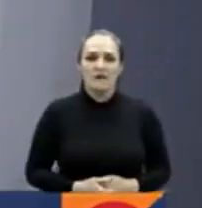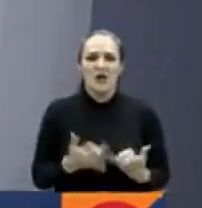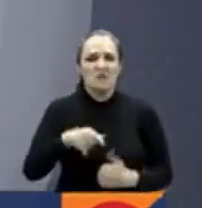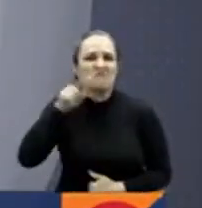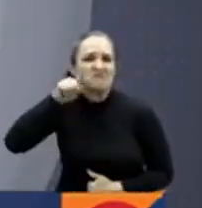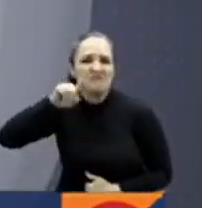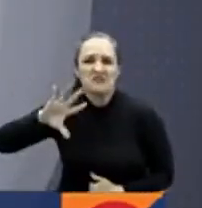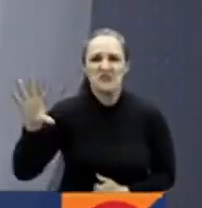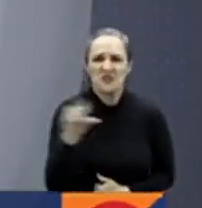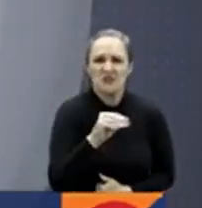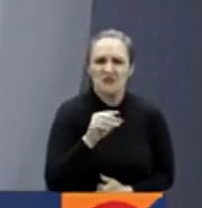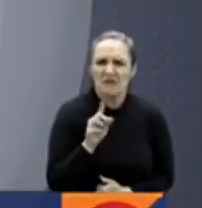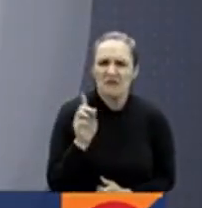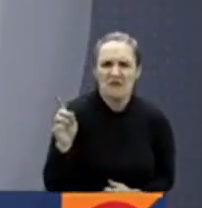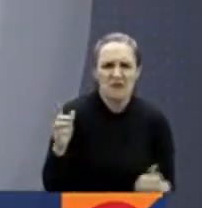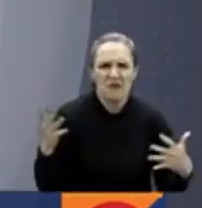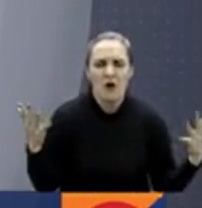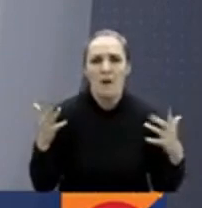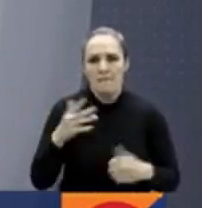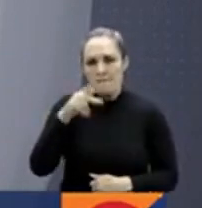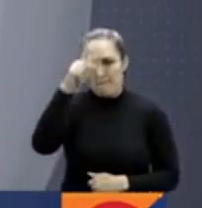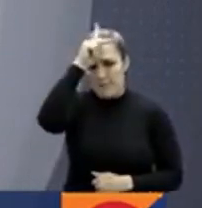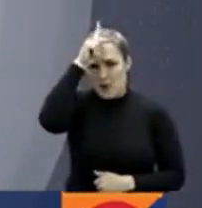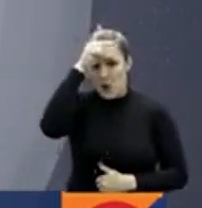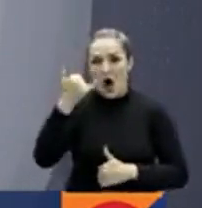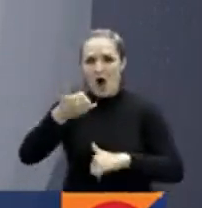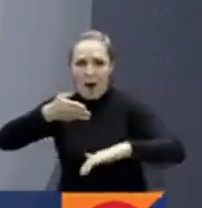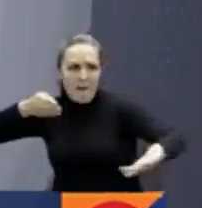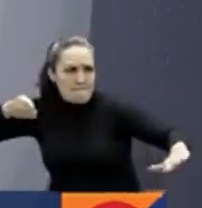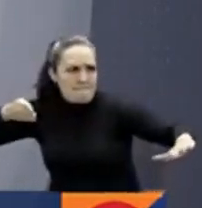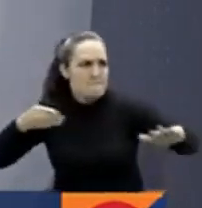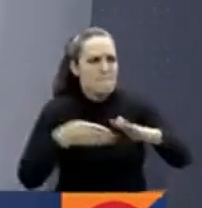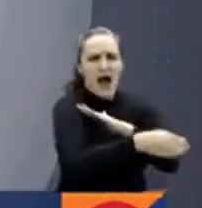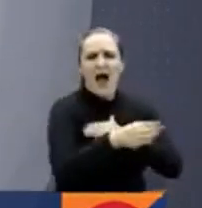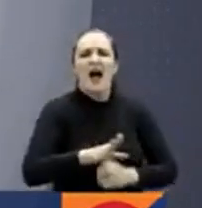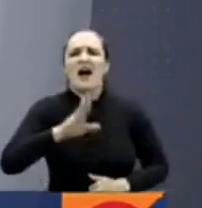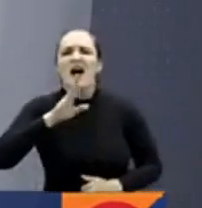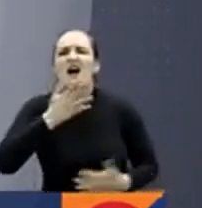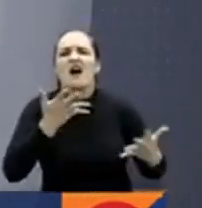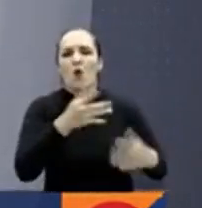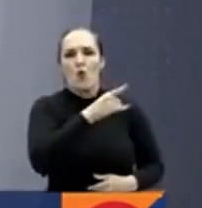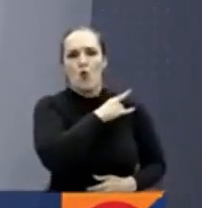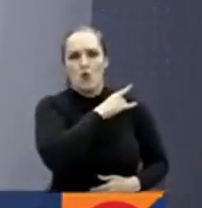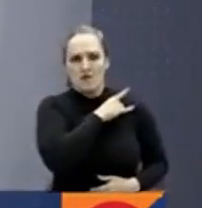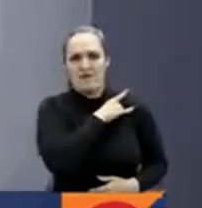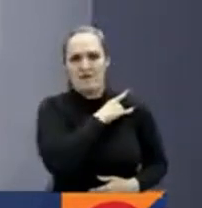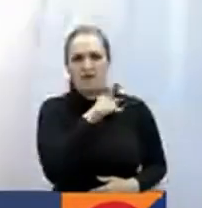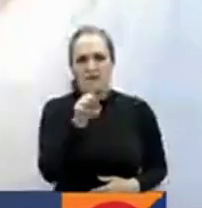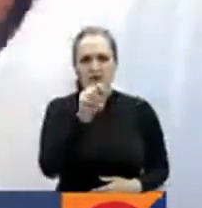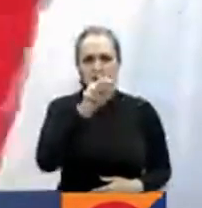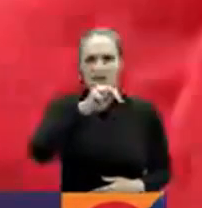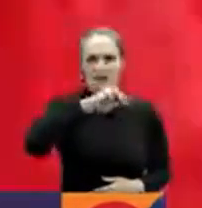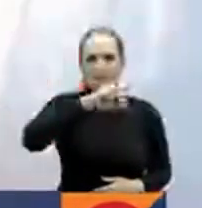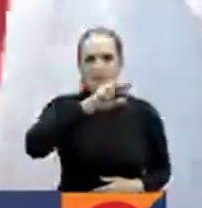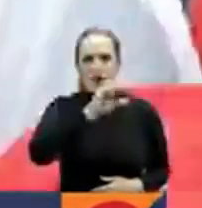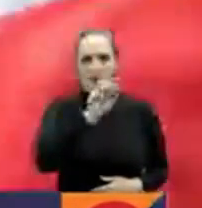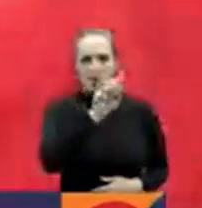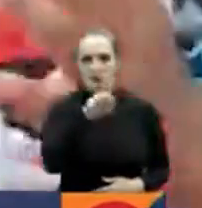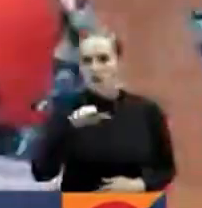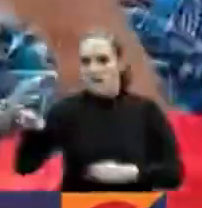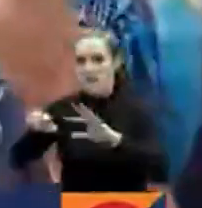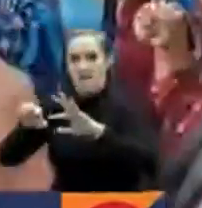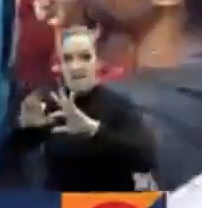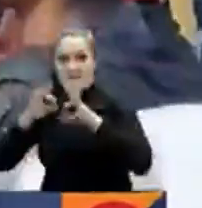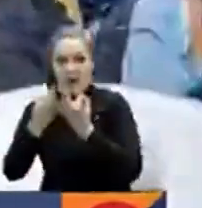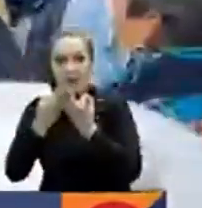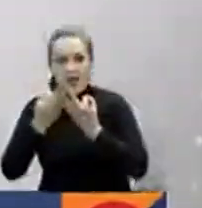En el mundo. Policía entró a Universidad San Marcos en Perú. Familiares de estudiantes rechazaron ataques y piden la liberación